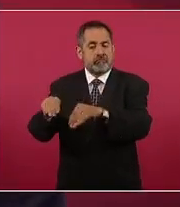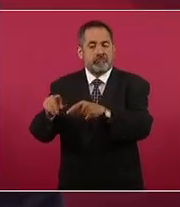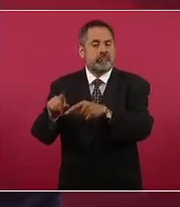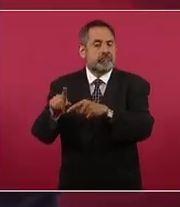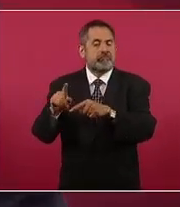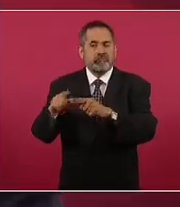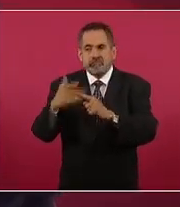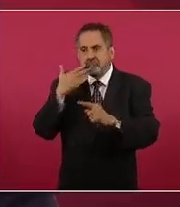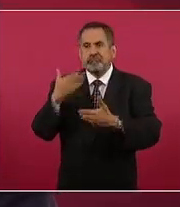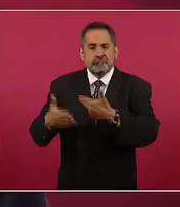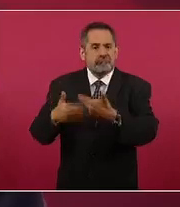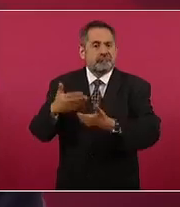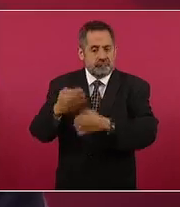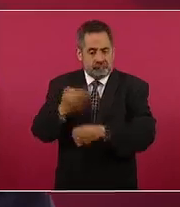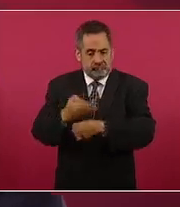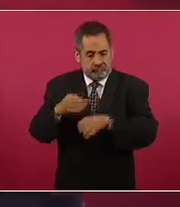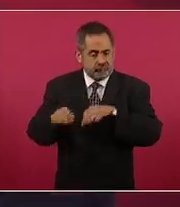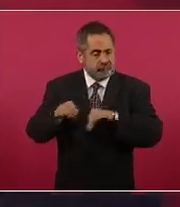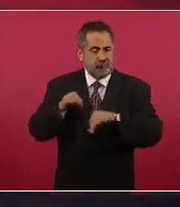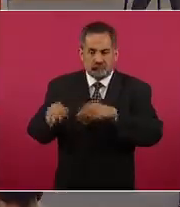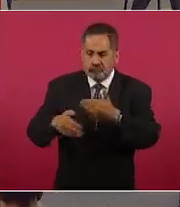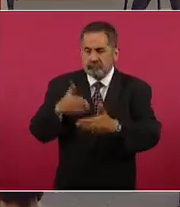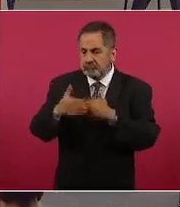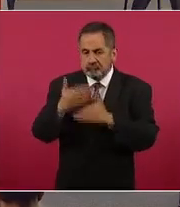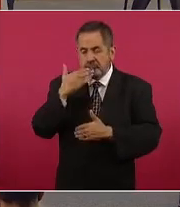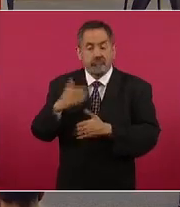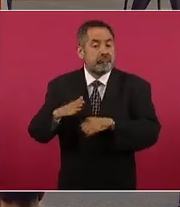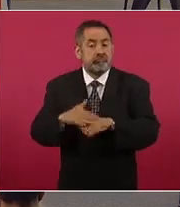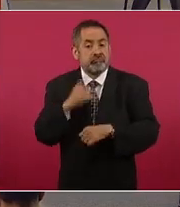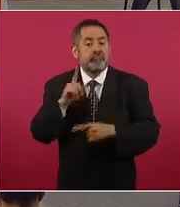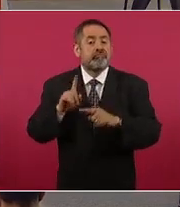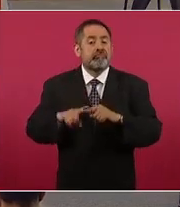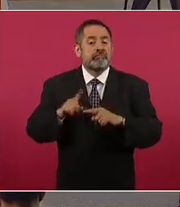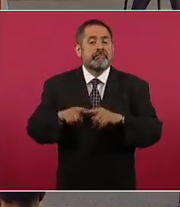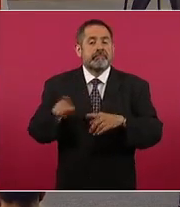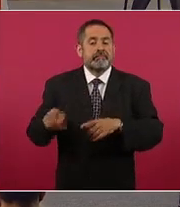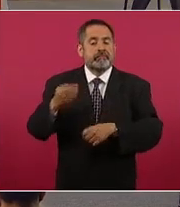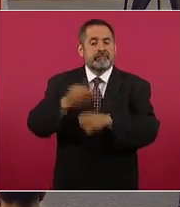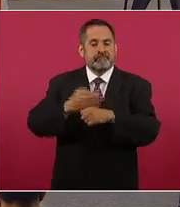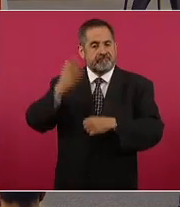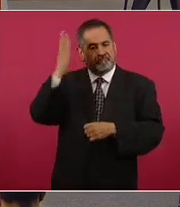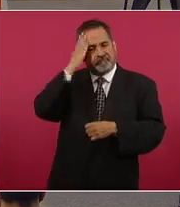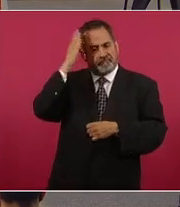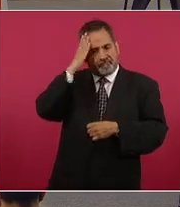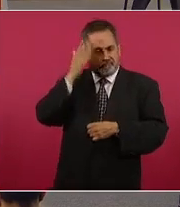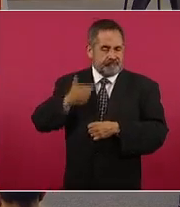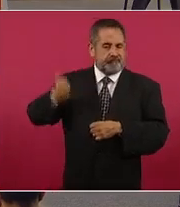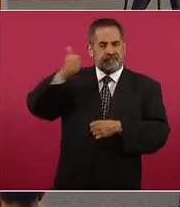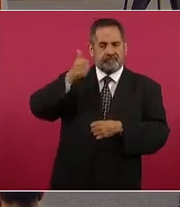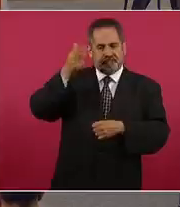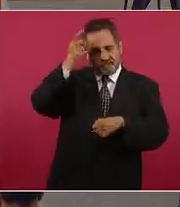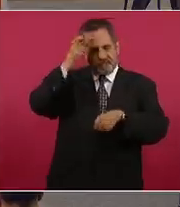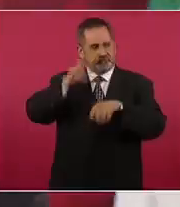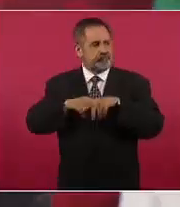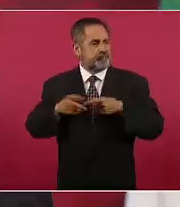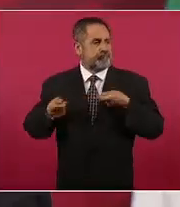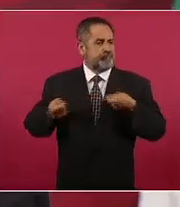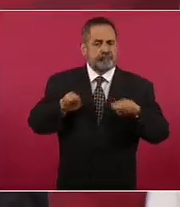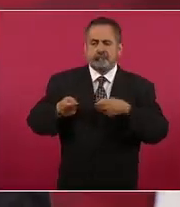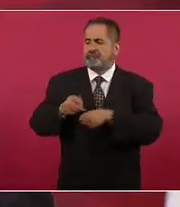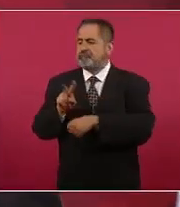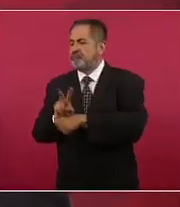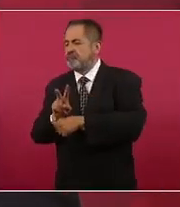tiene ahora la dirección la tutela